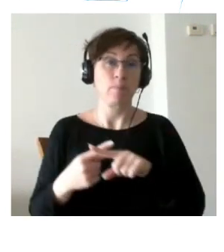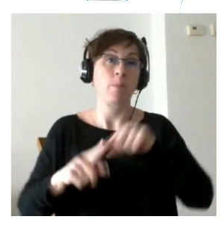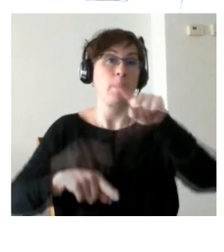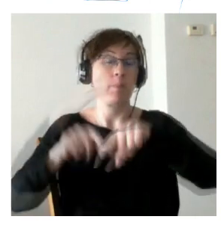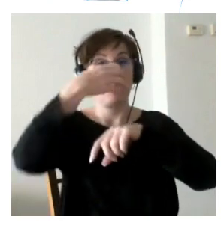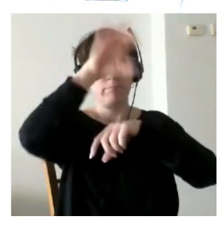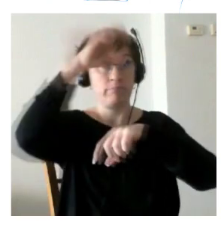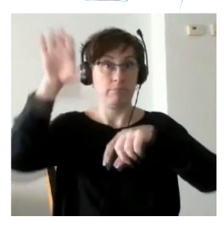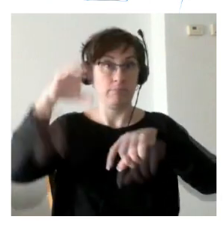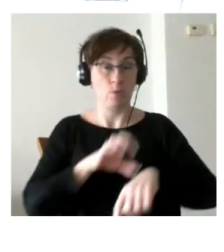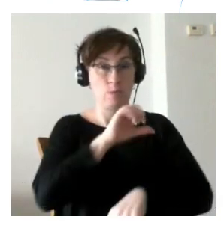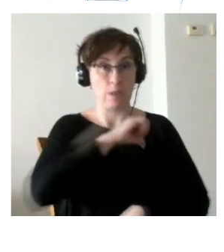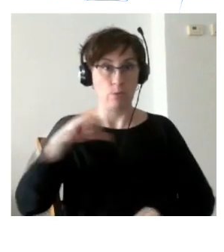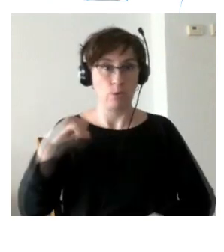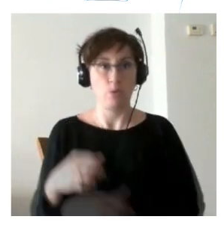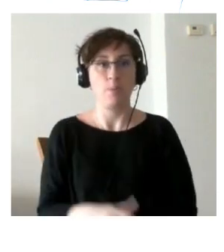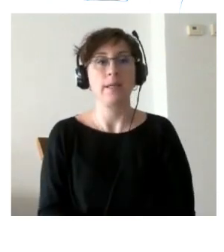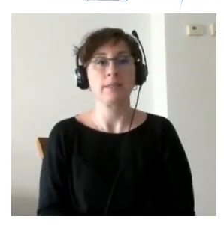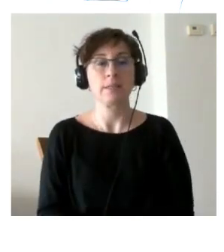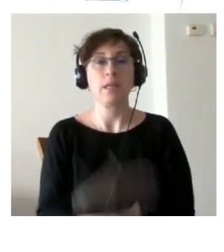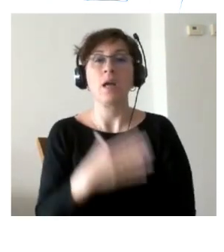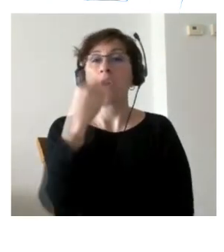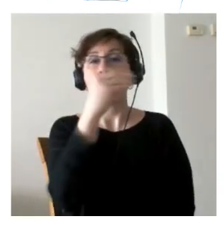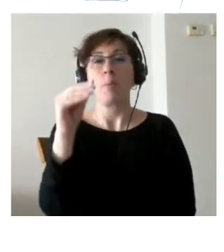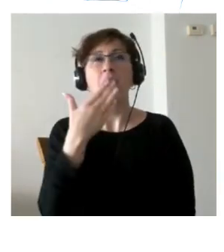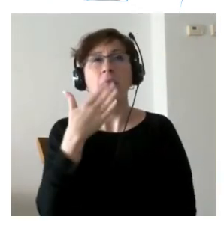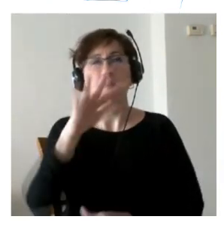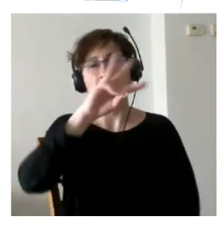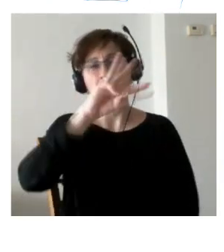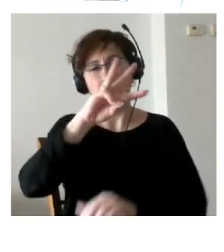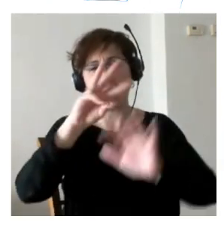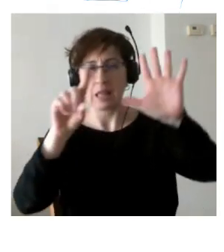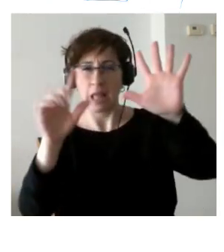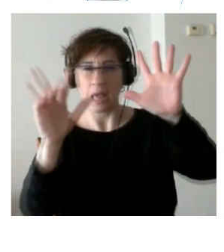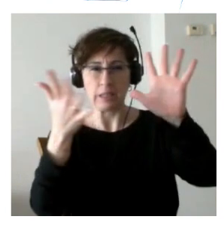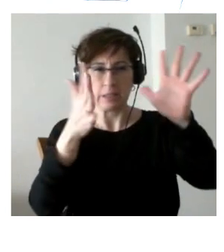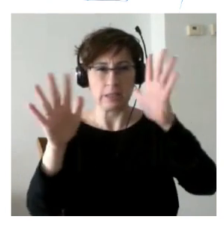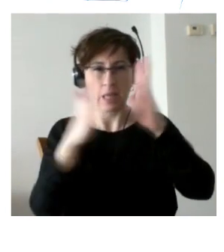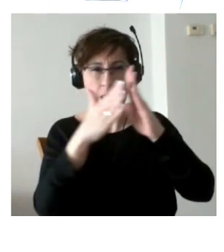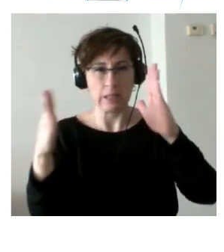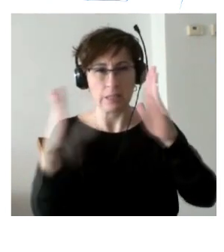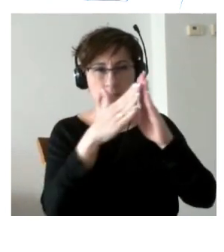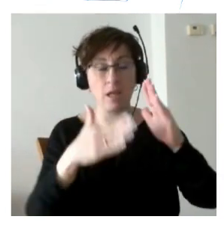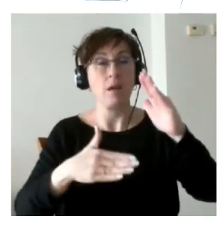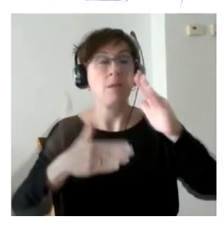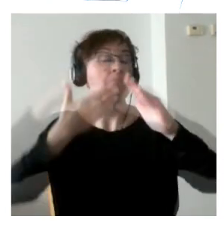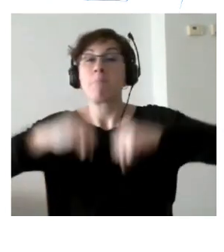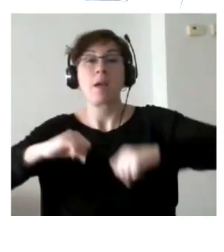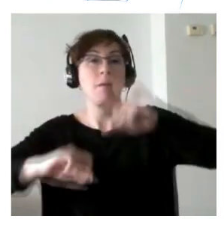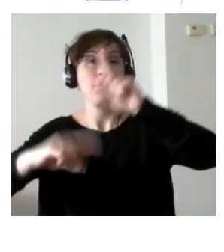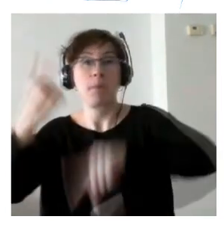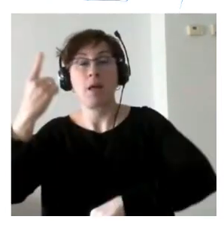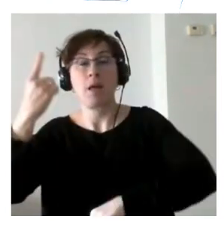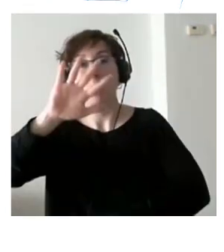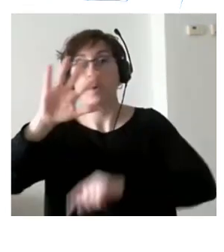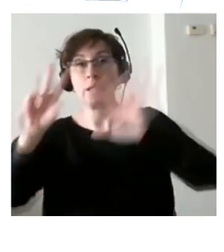autónomas personas jóvenes en torno a los 36 años la mayor pues 57 y la más joven 21